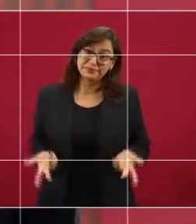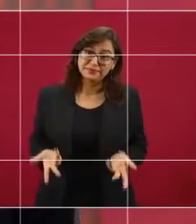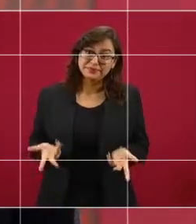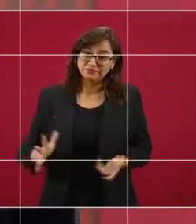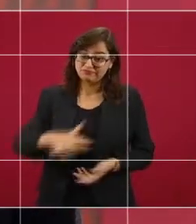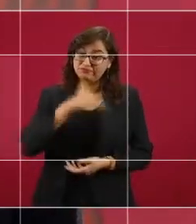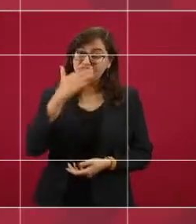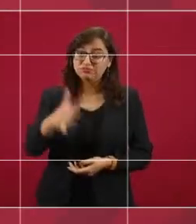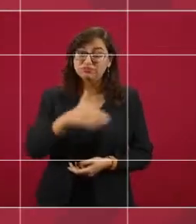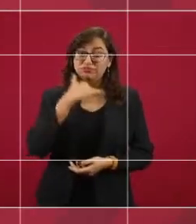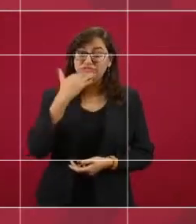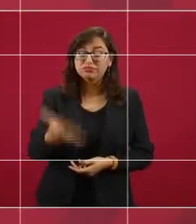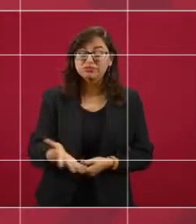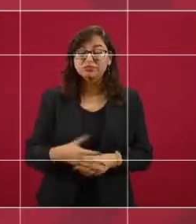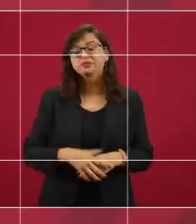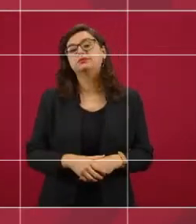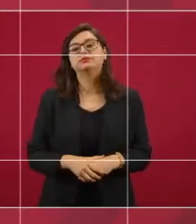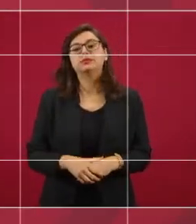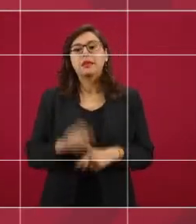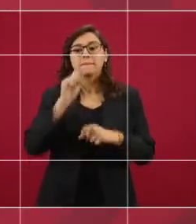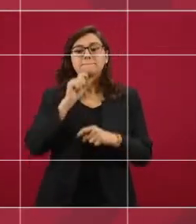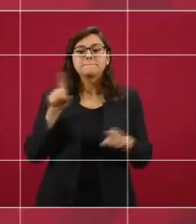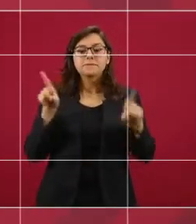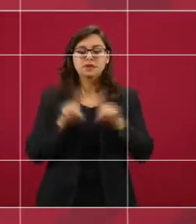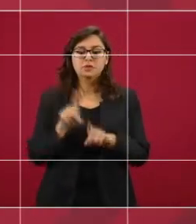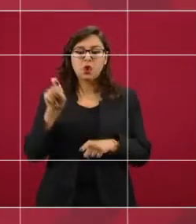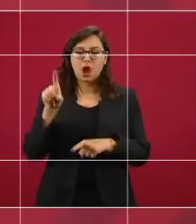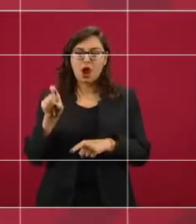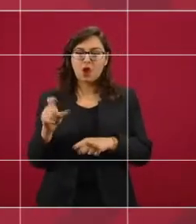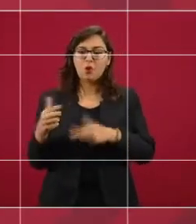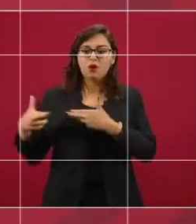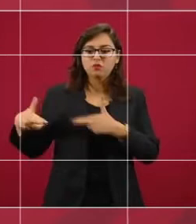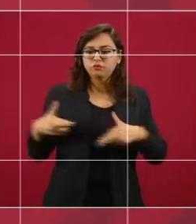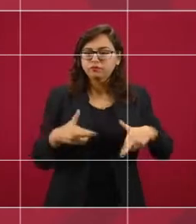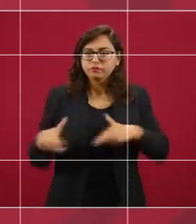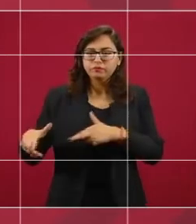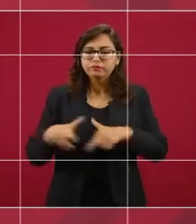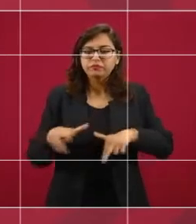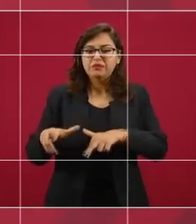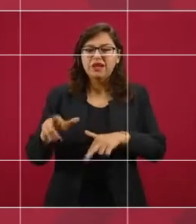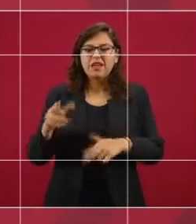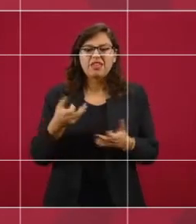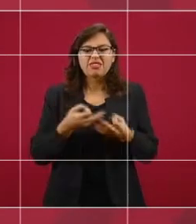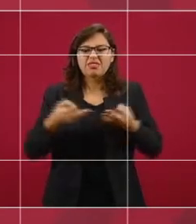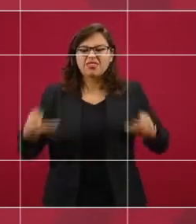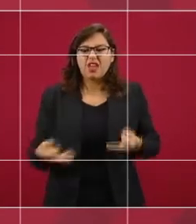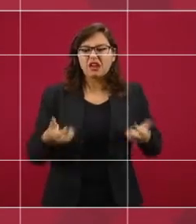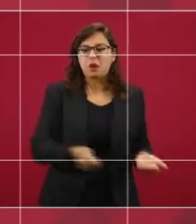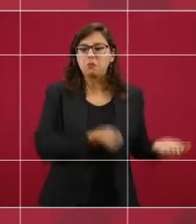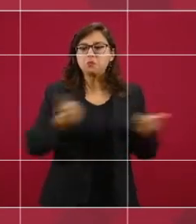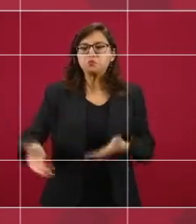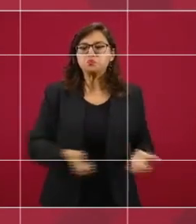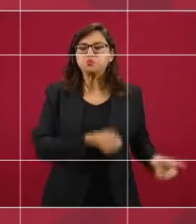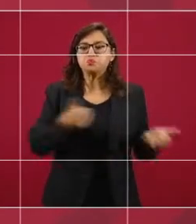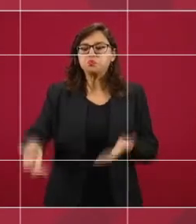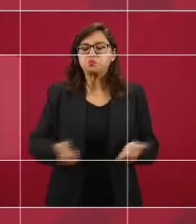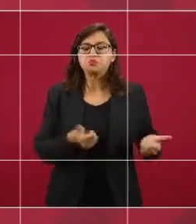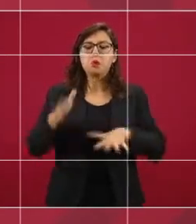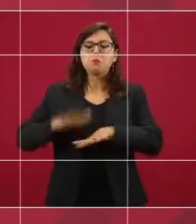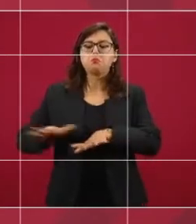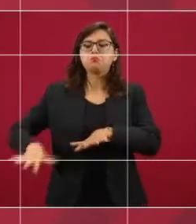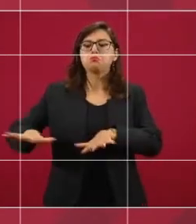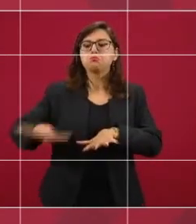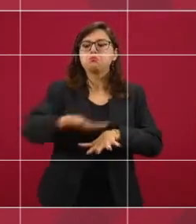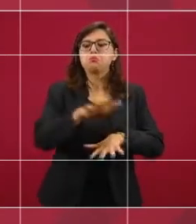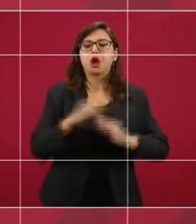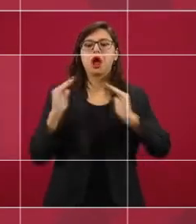que se rellenaron, se hicieron unidades habitacionales, en donde no debió darse permiso